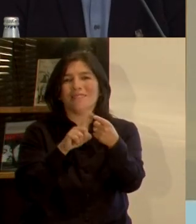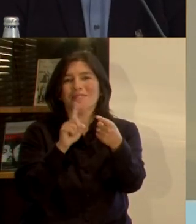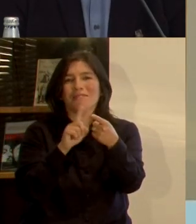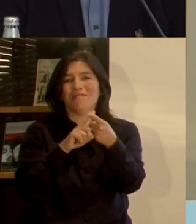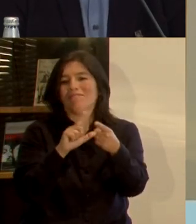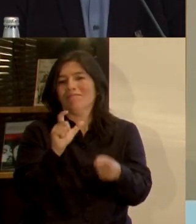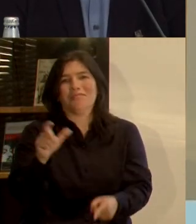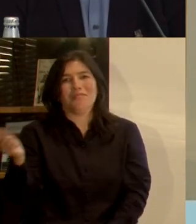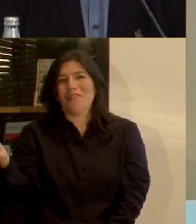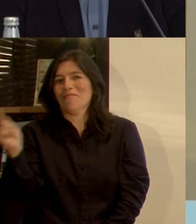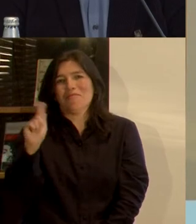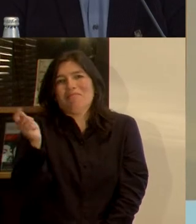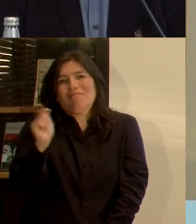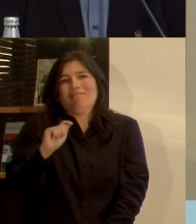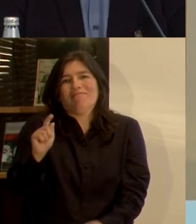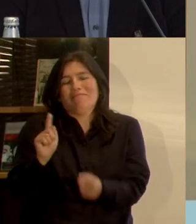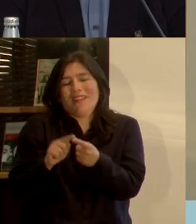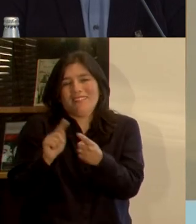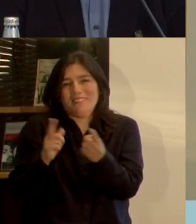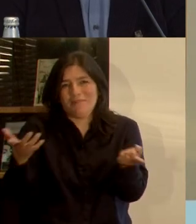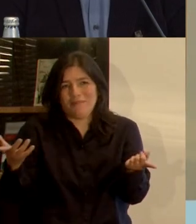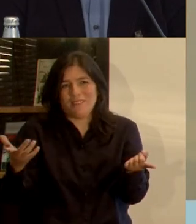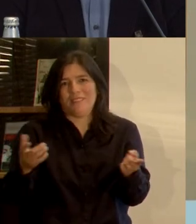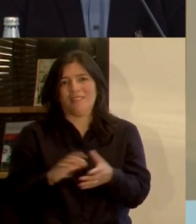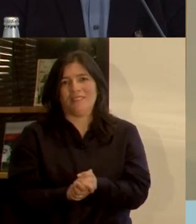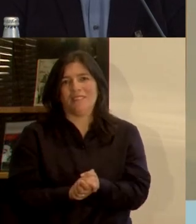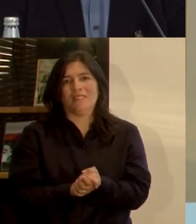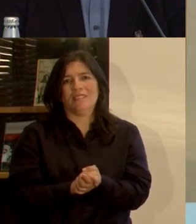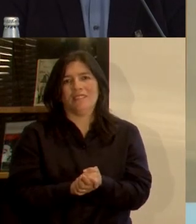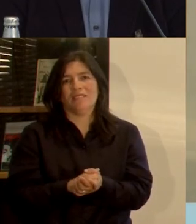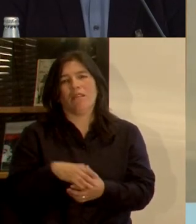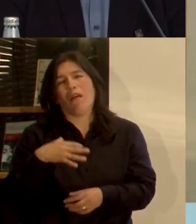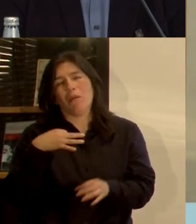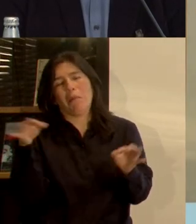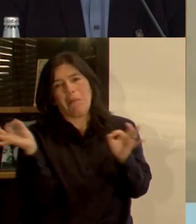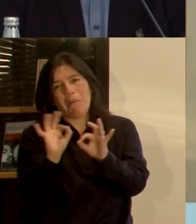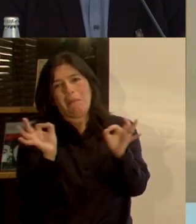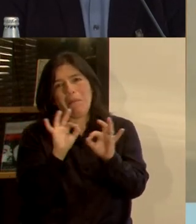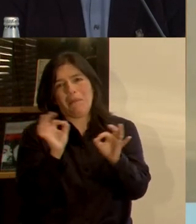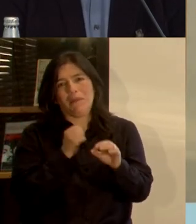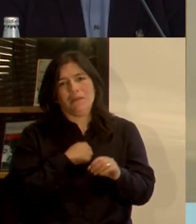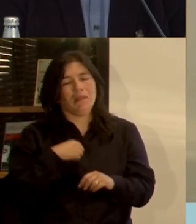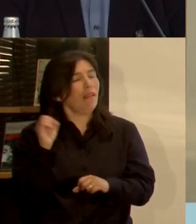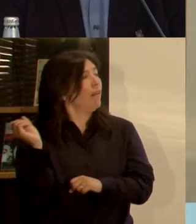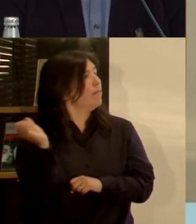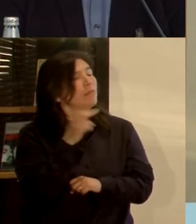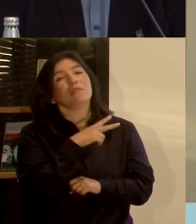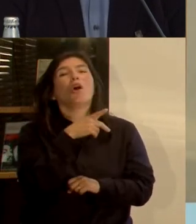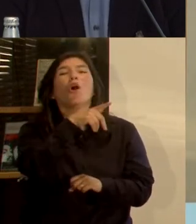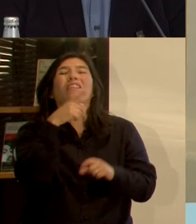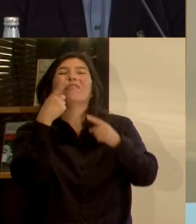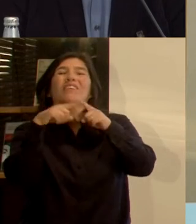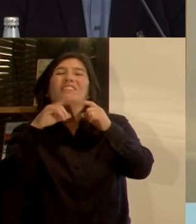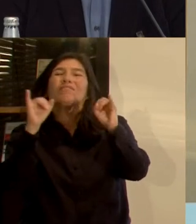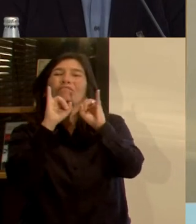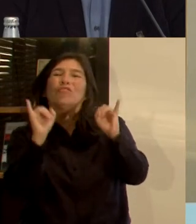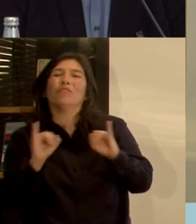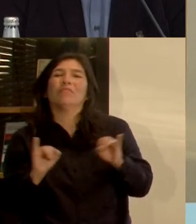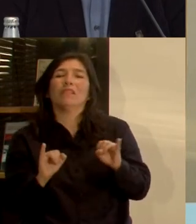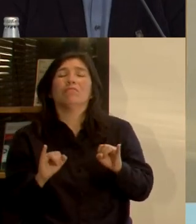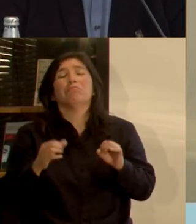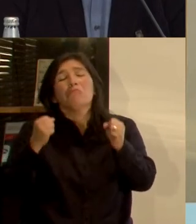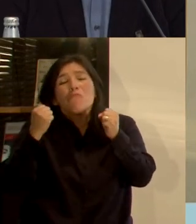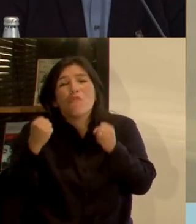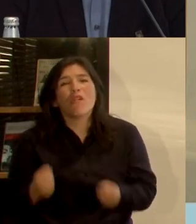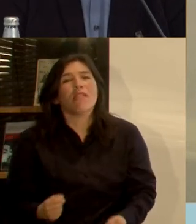El diagnóstico es ese que está ahí, no les voy a dar la lata de leérselo. Hay modelos diferentes, podemos hacer las cosas diferentes,